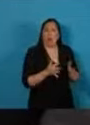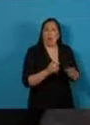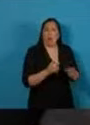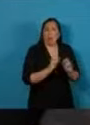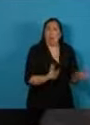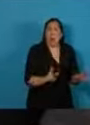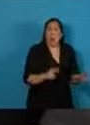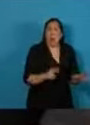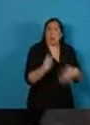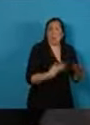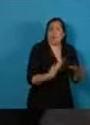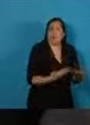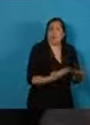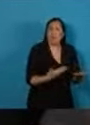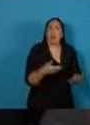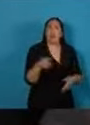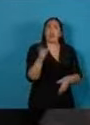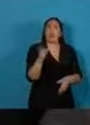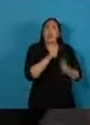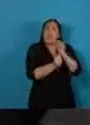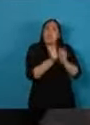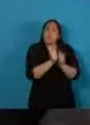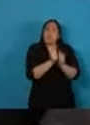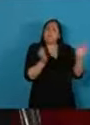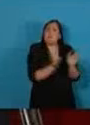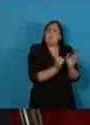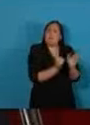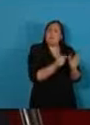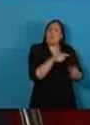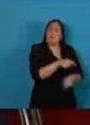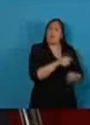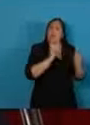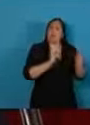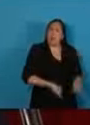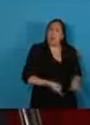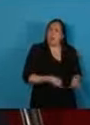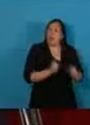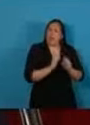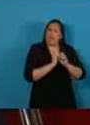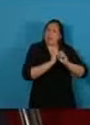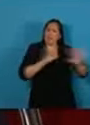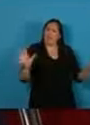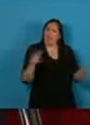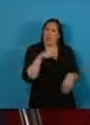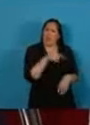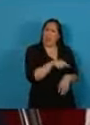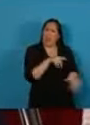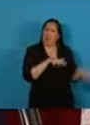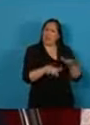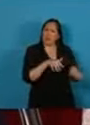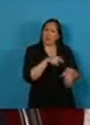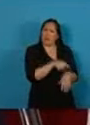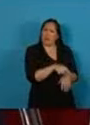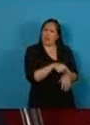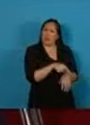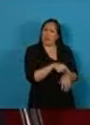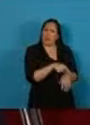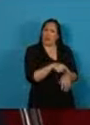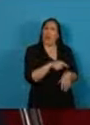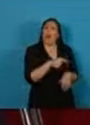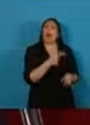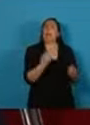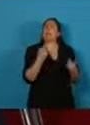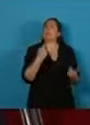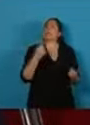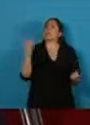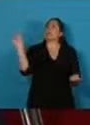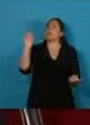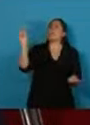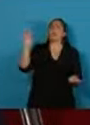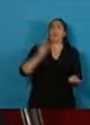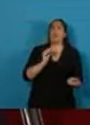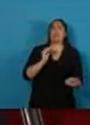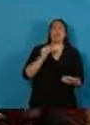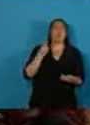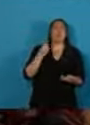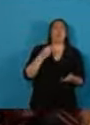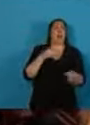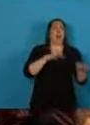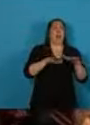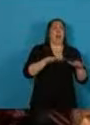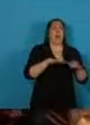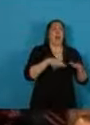situación de las pymes tiene también proporciones dramáticas. Requiriendo un alivio fiscal y estímulos apropiados.